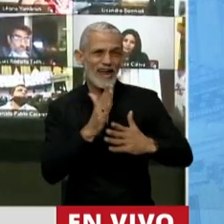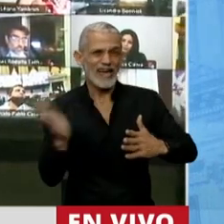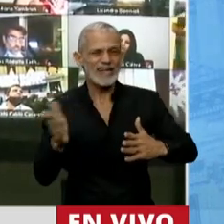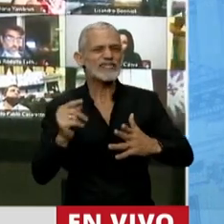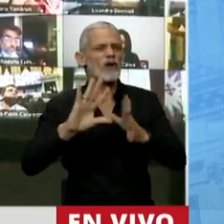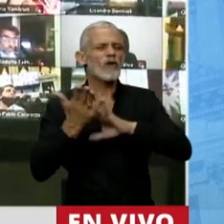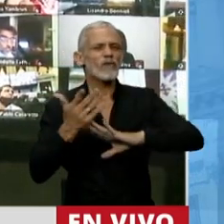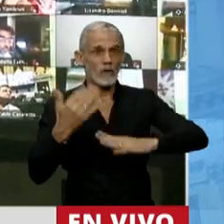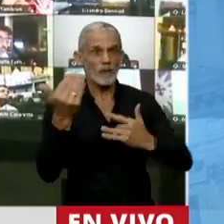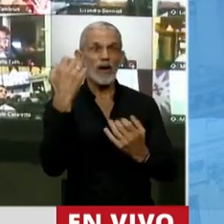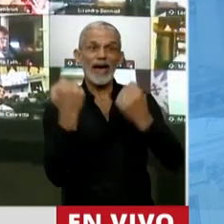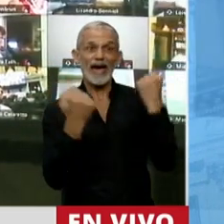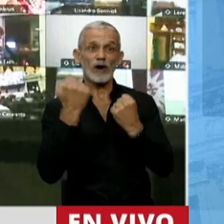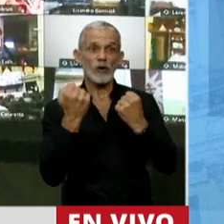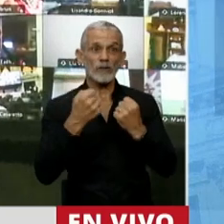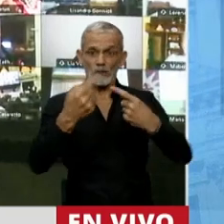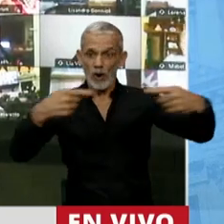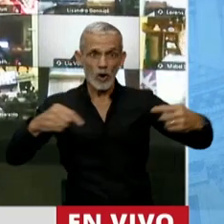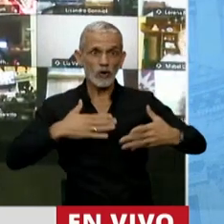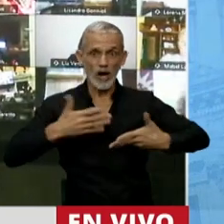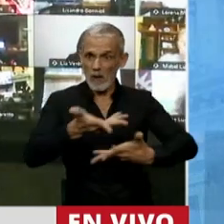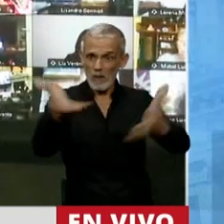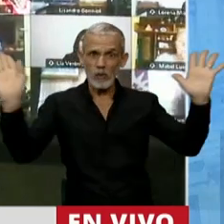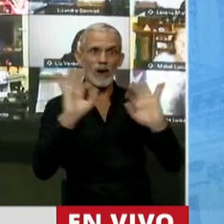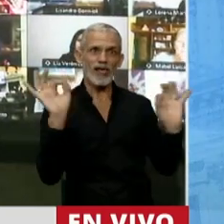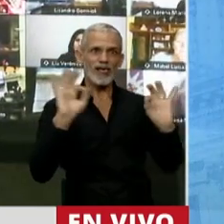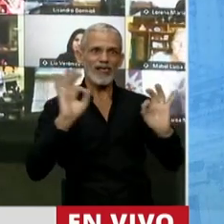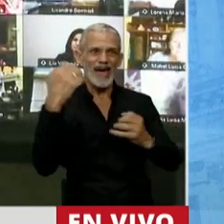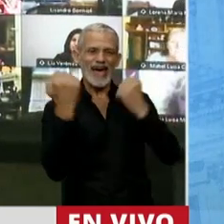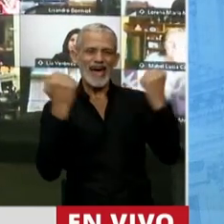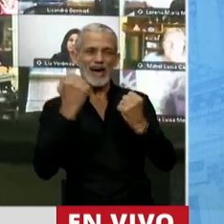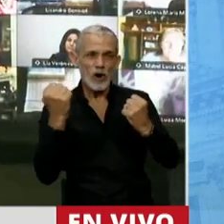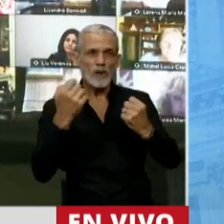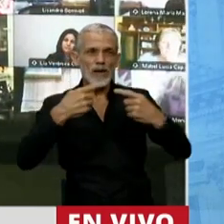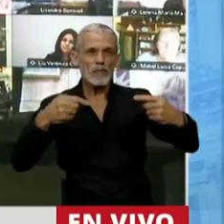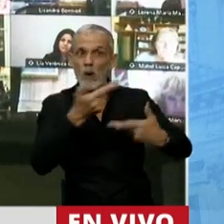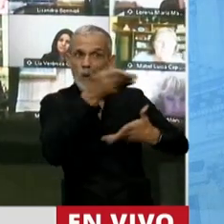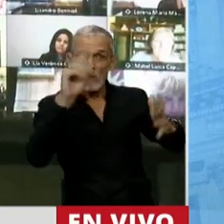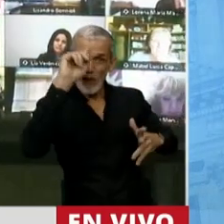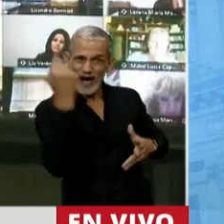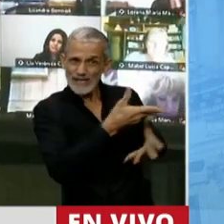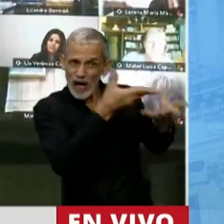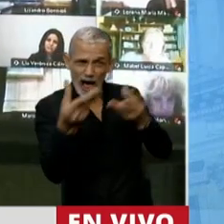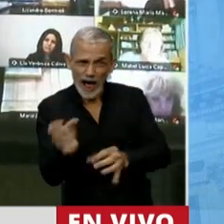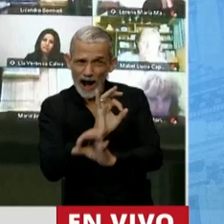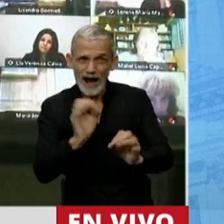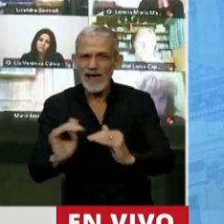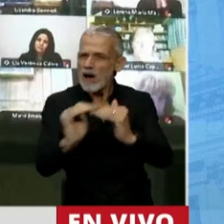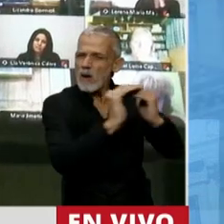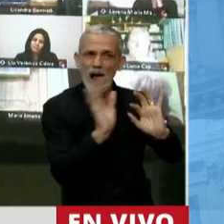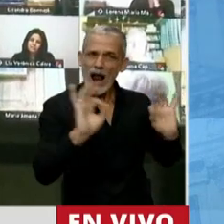Esta idea de que se puede hacer economía sin bienes públicos, que la economía puede funcionar sin soporte público, sin soporte común.